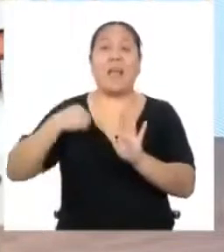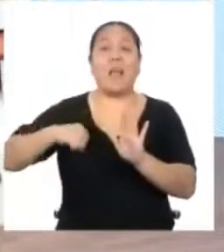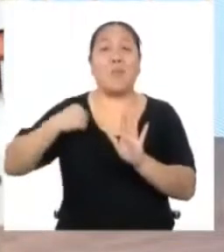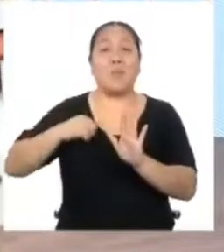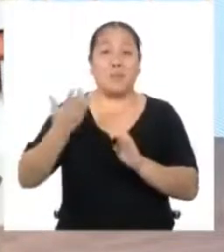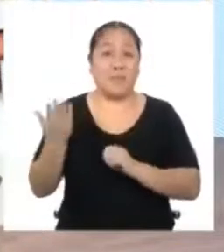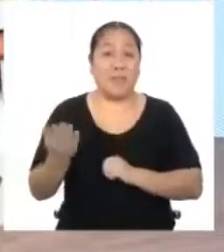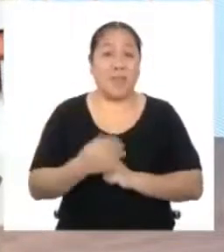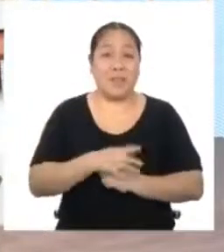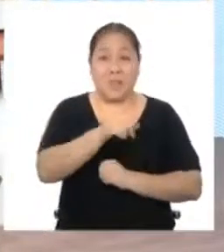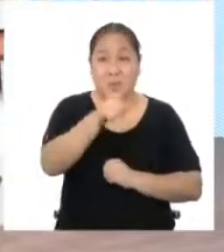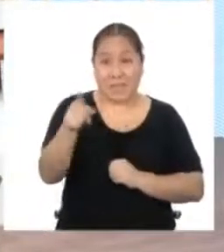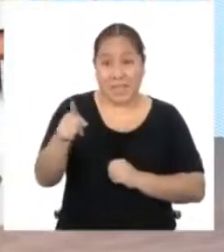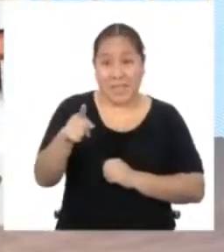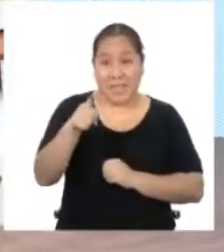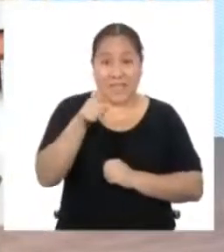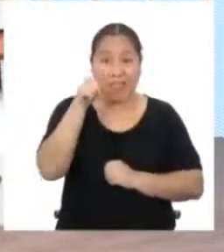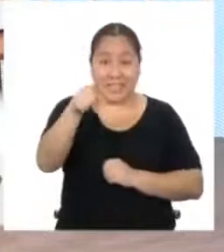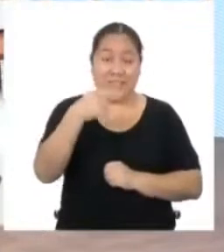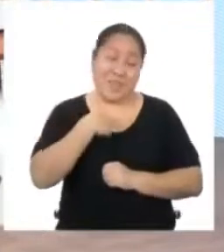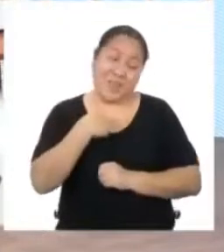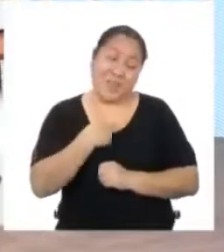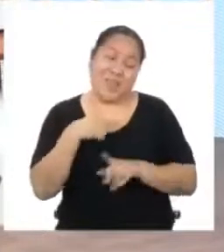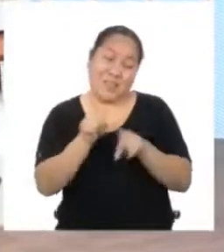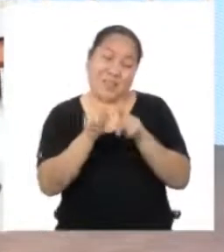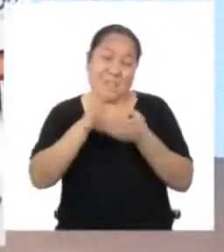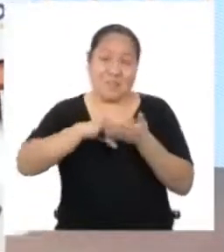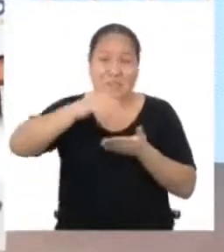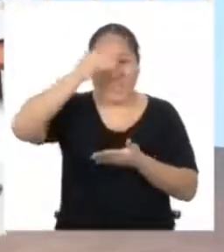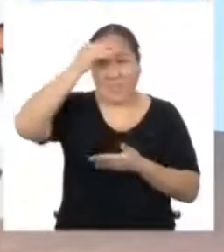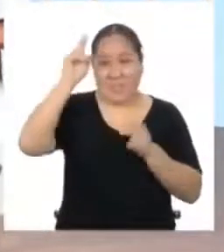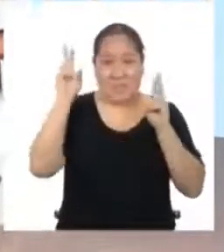municipalidad Y ustedes y yo aprenderemos algo nuevo, ¿sí?